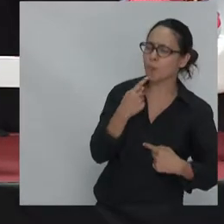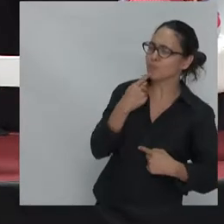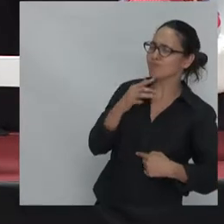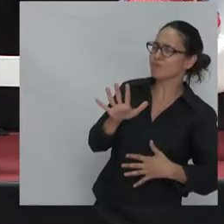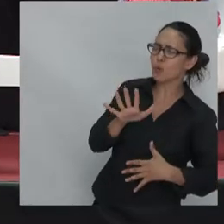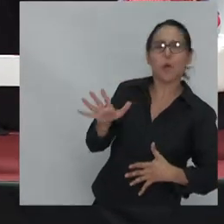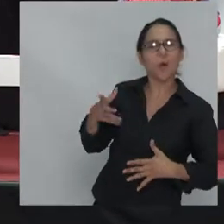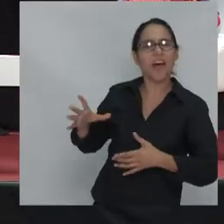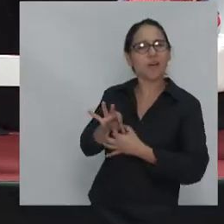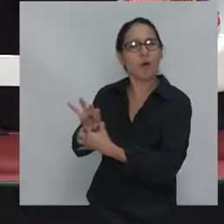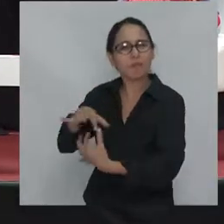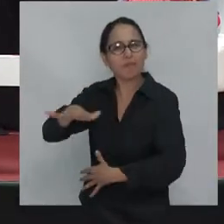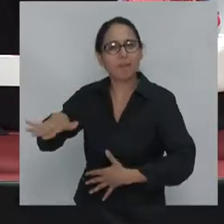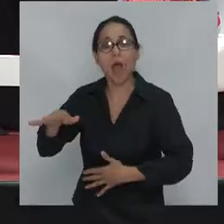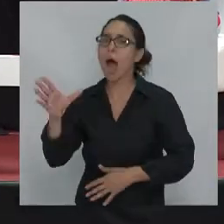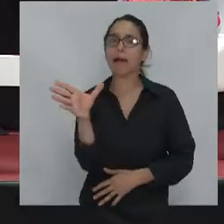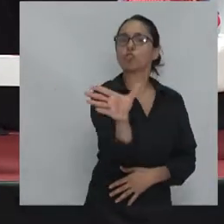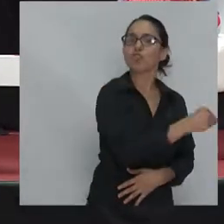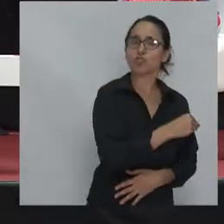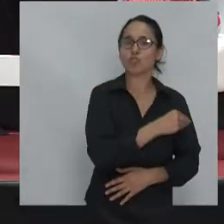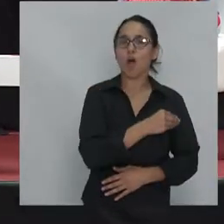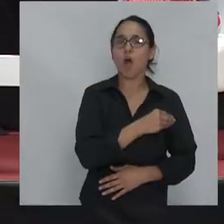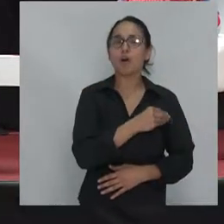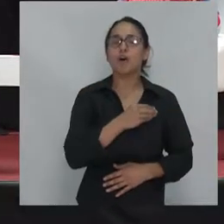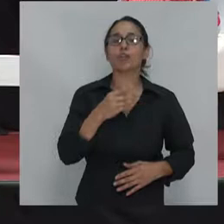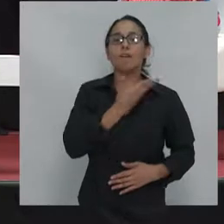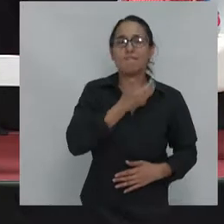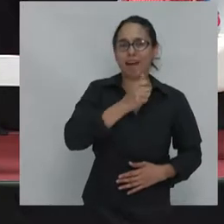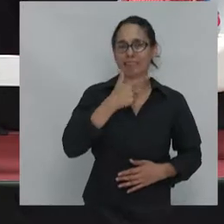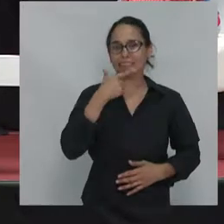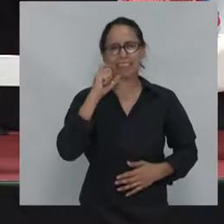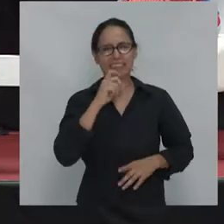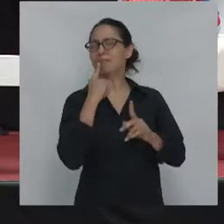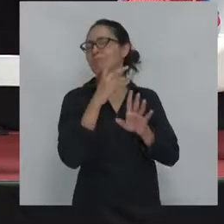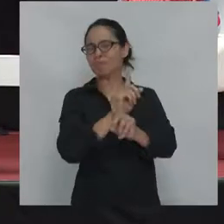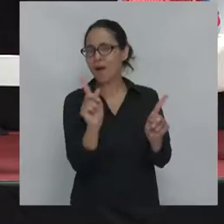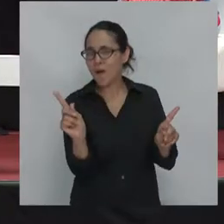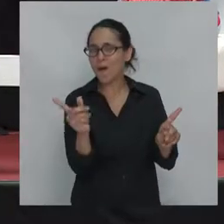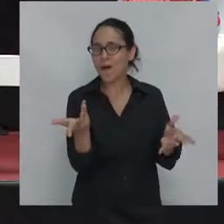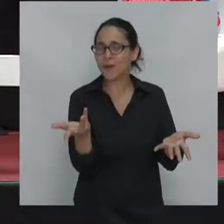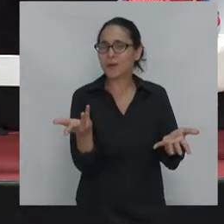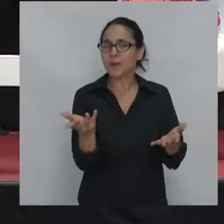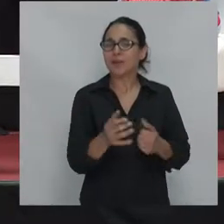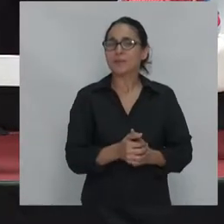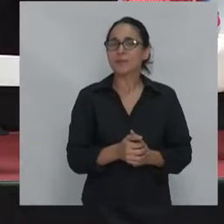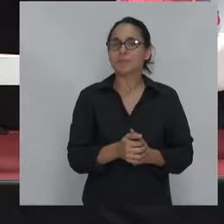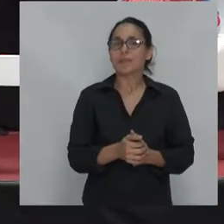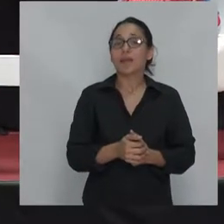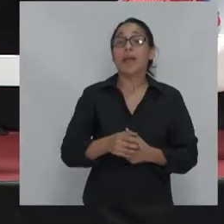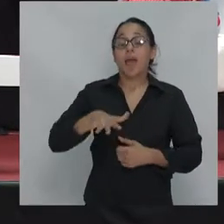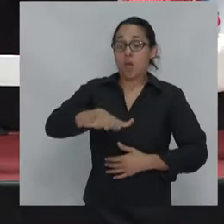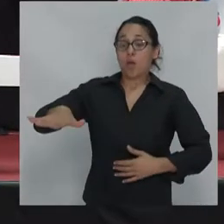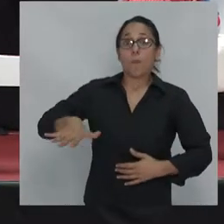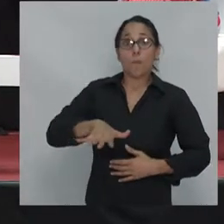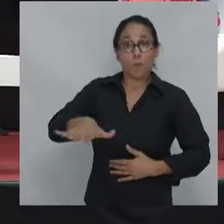establecido y el consenso neoliberal. Y se dice, bueno, finalmente el populismo, hay